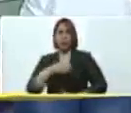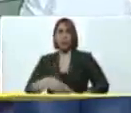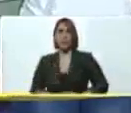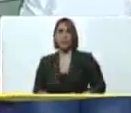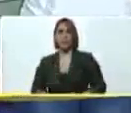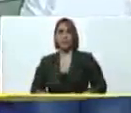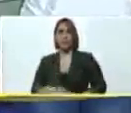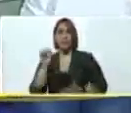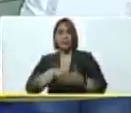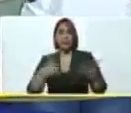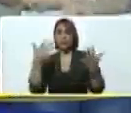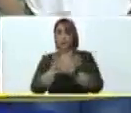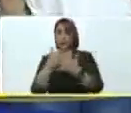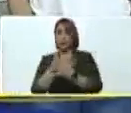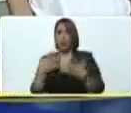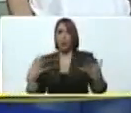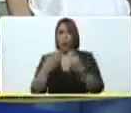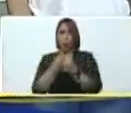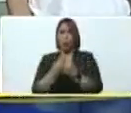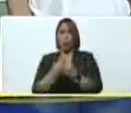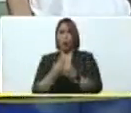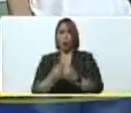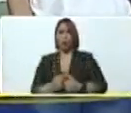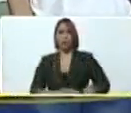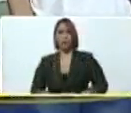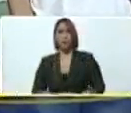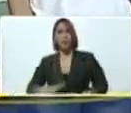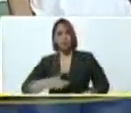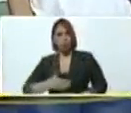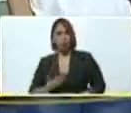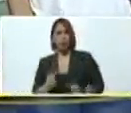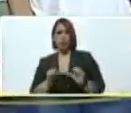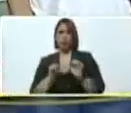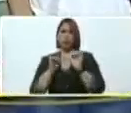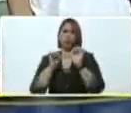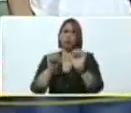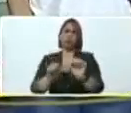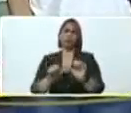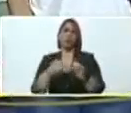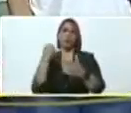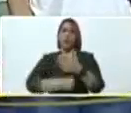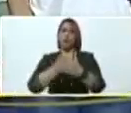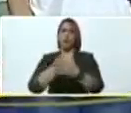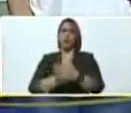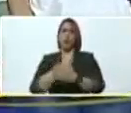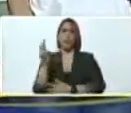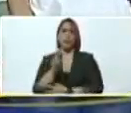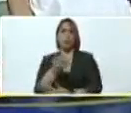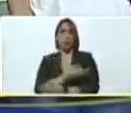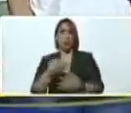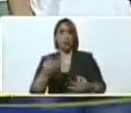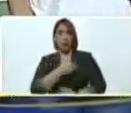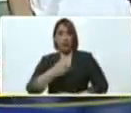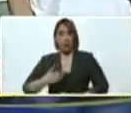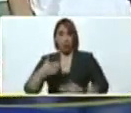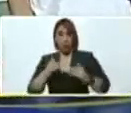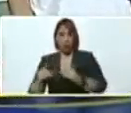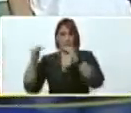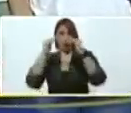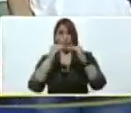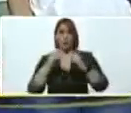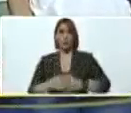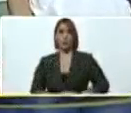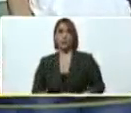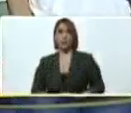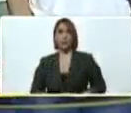porque sin duda alguna, juntos, sin duda alguna, podemos seguir luchando y tributando a esta Venezuela extraordinaria que queremos todas y todas,